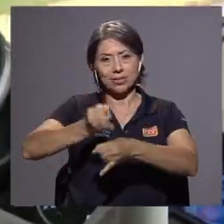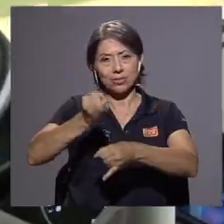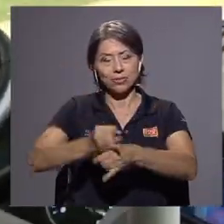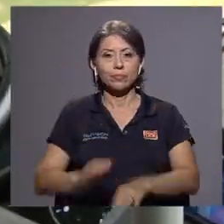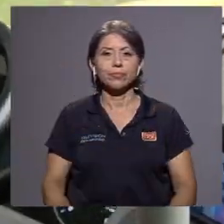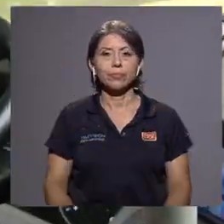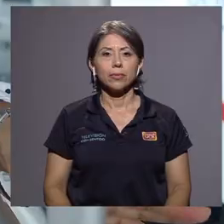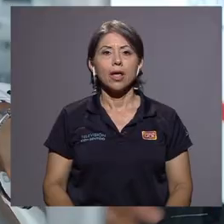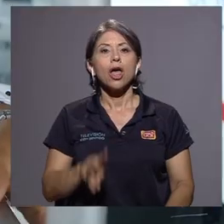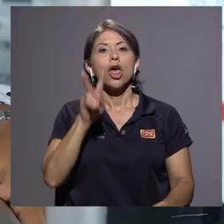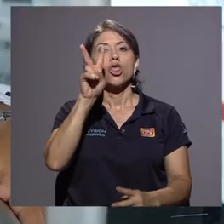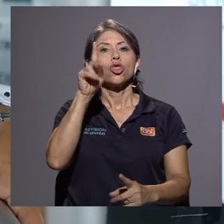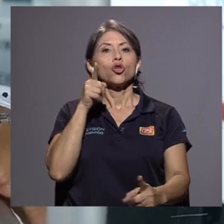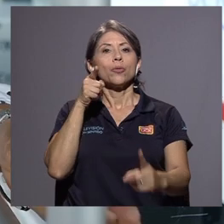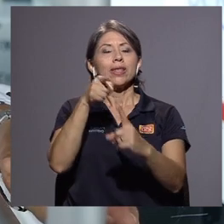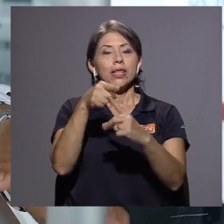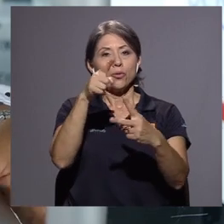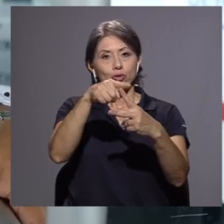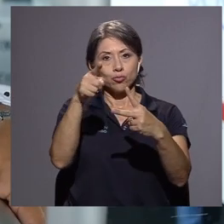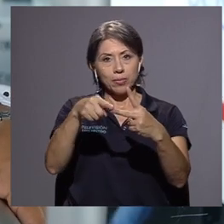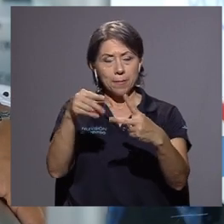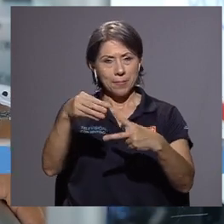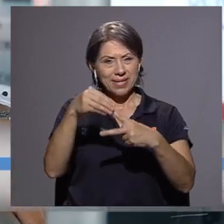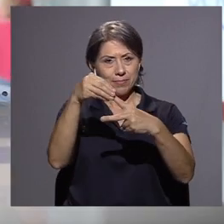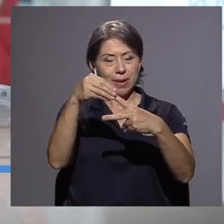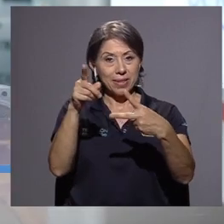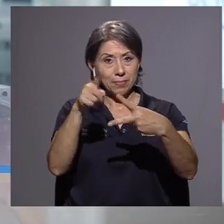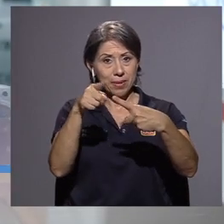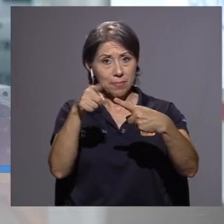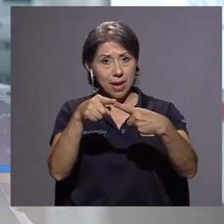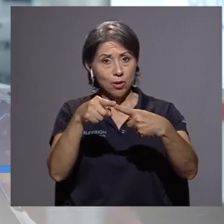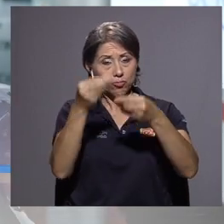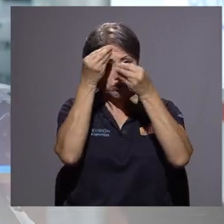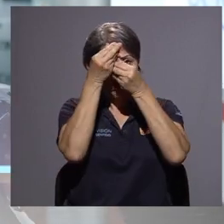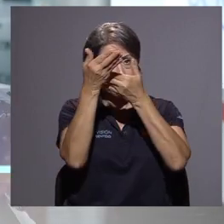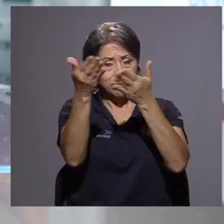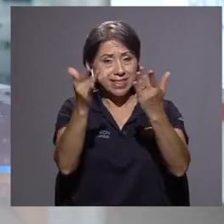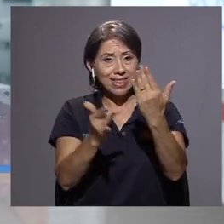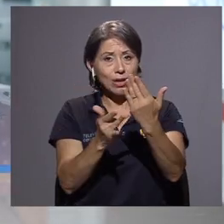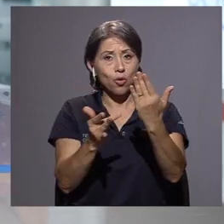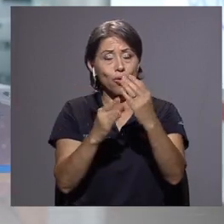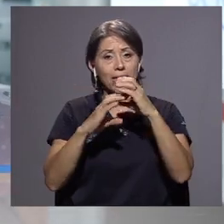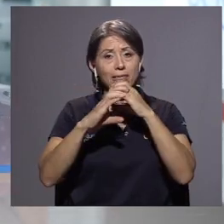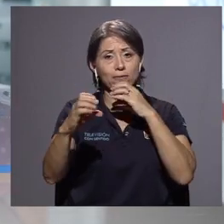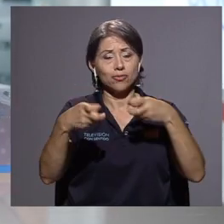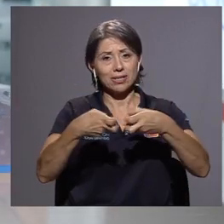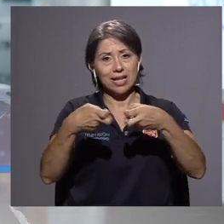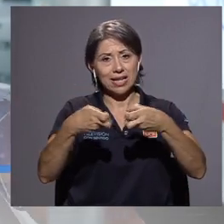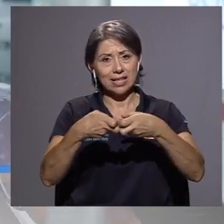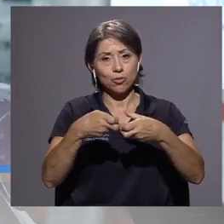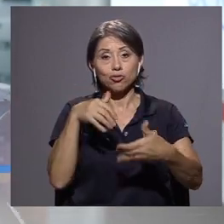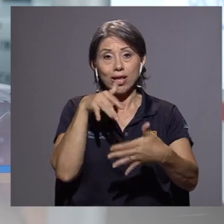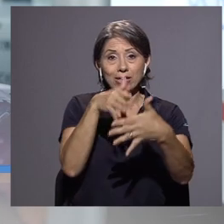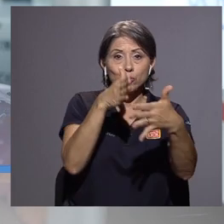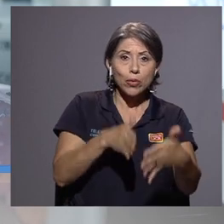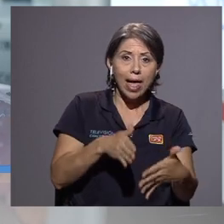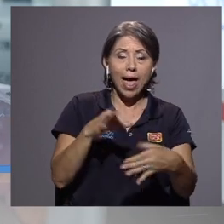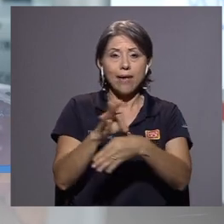instituciones. Dos objetivos se persiguen principalmente, primero dar a conocer la tecnología de buses eléctricos, que el